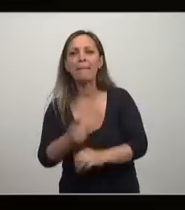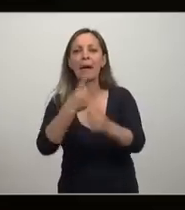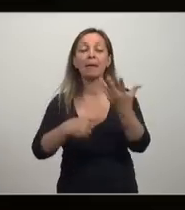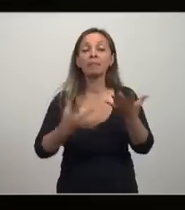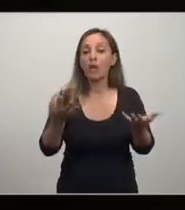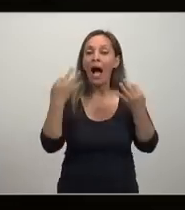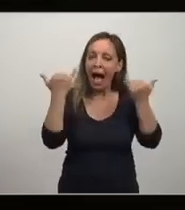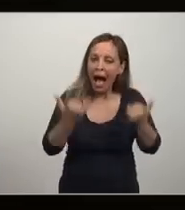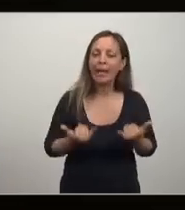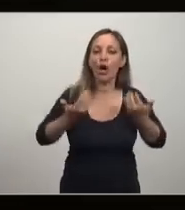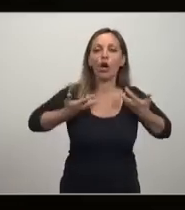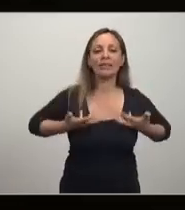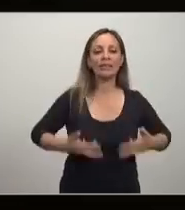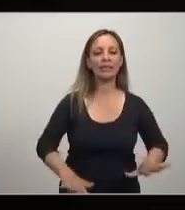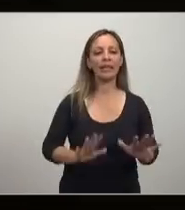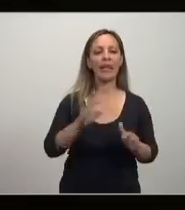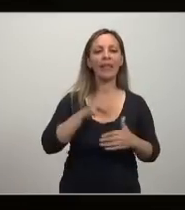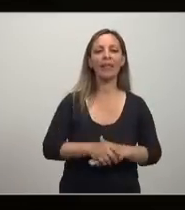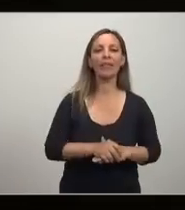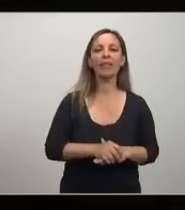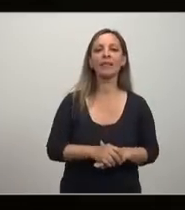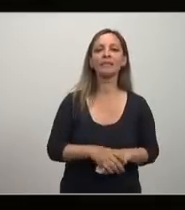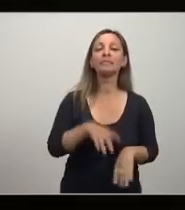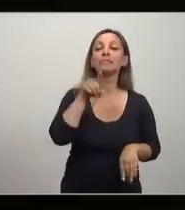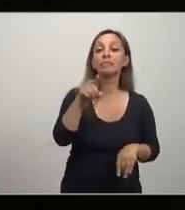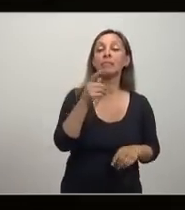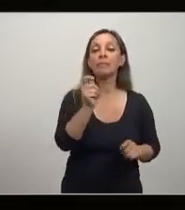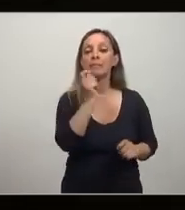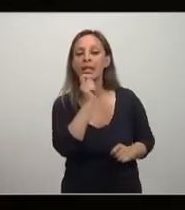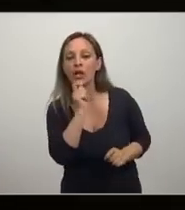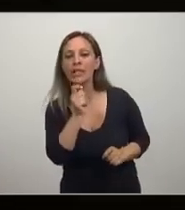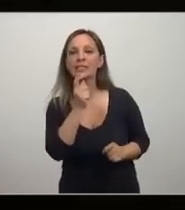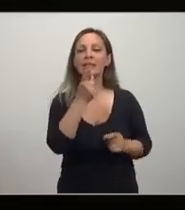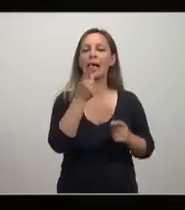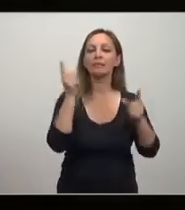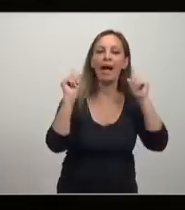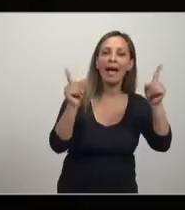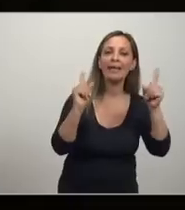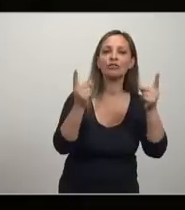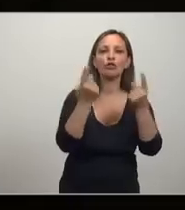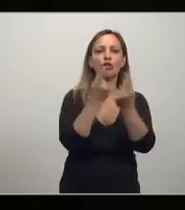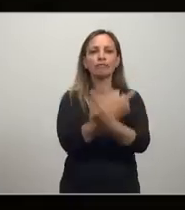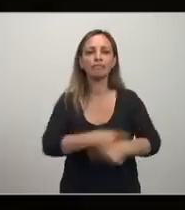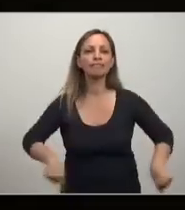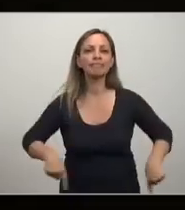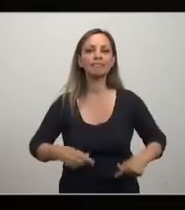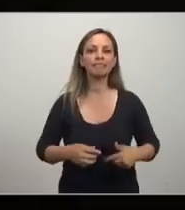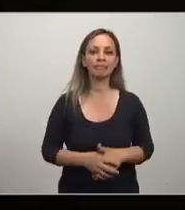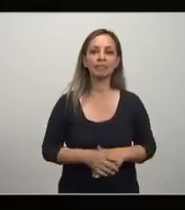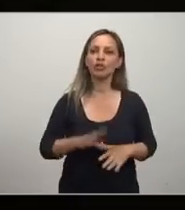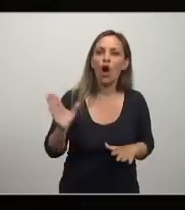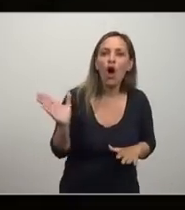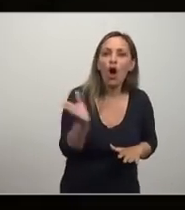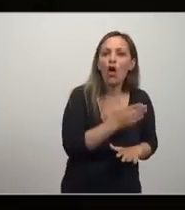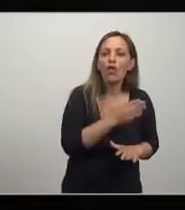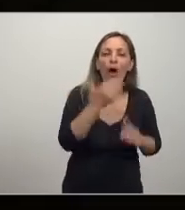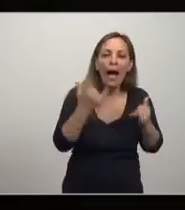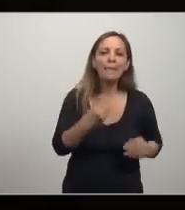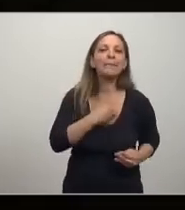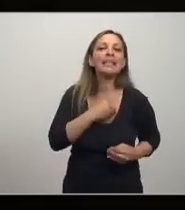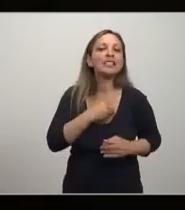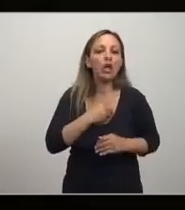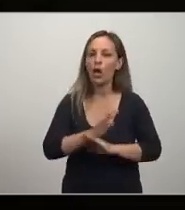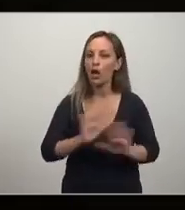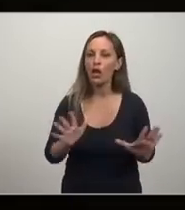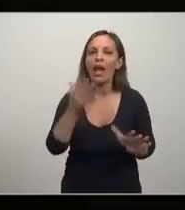honestidad intelectual no significa esto es muy importante para periodistas para políticos para maestros para los que tienen influencia sobre los demás todos tenemos nuestras pasiones